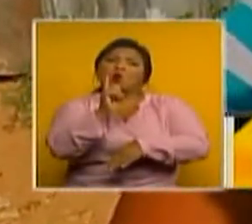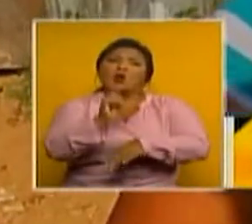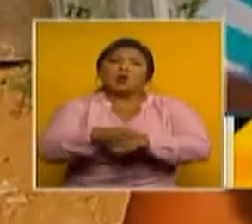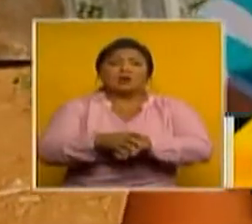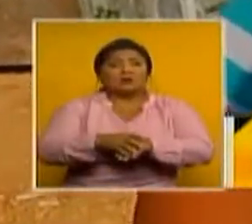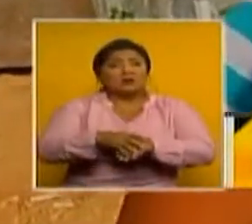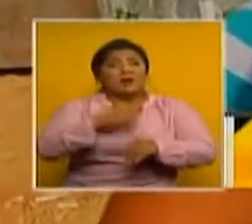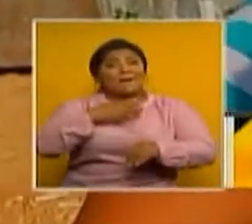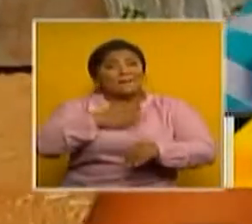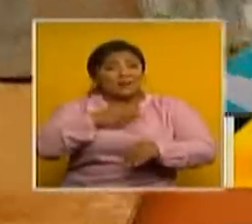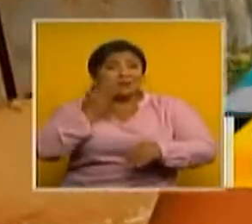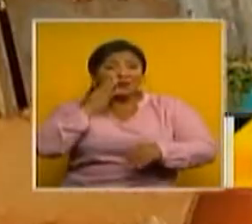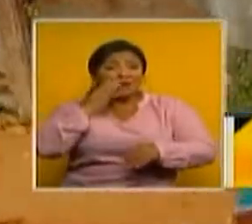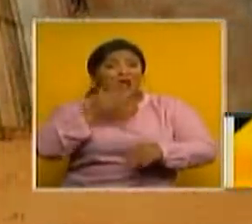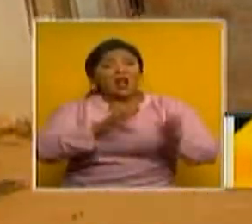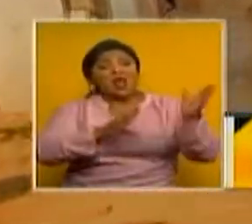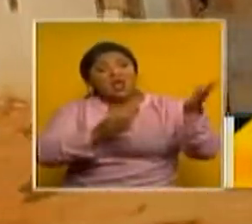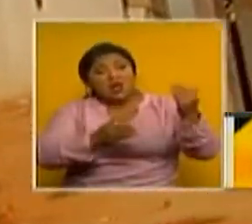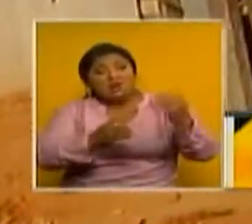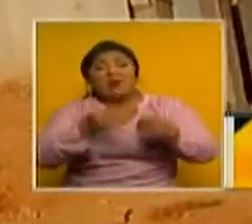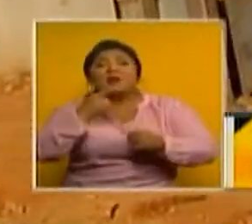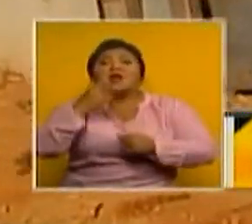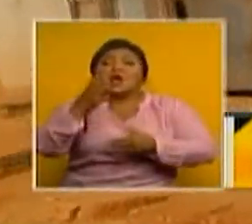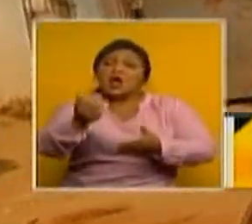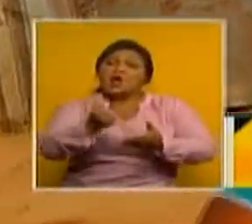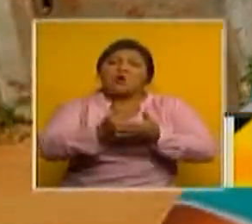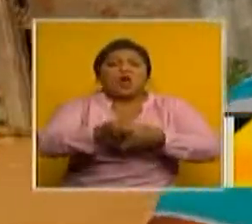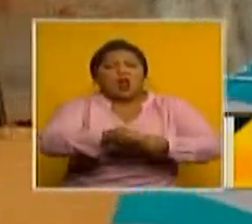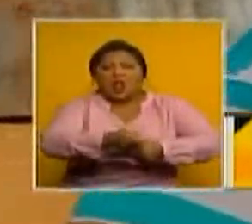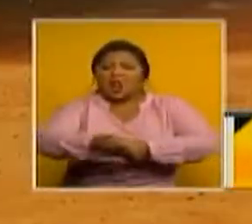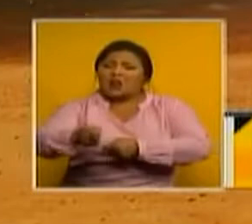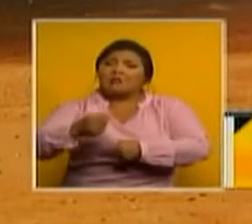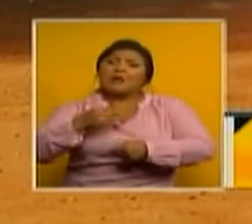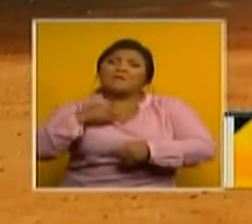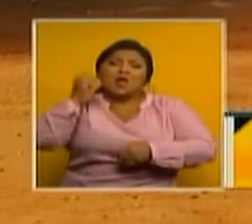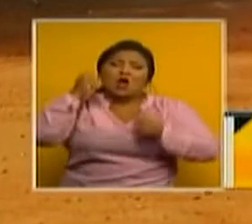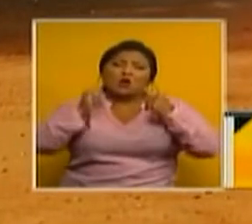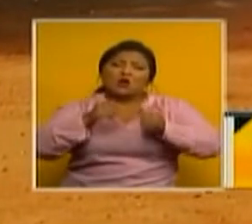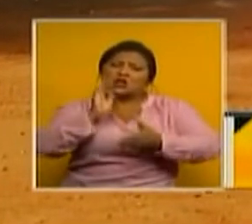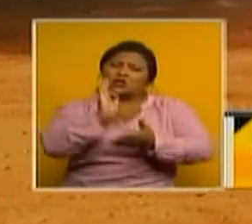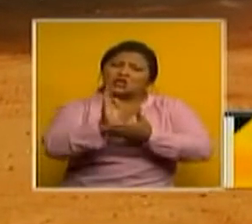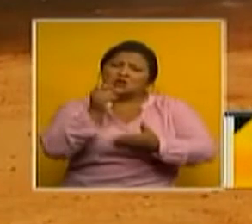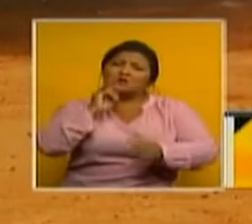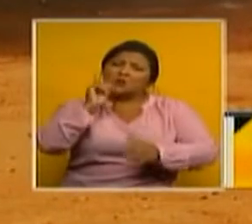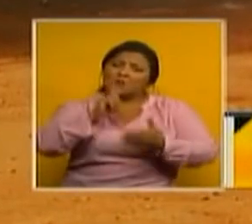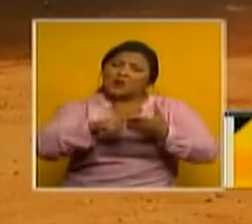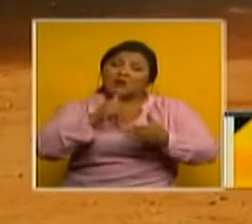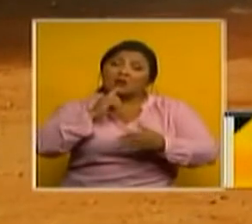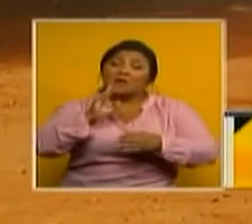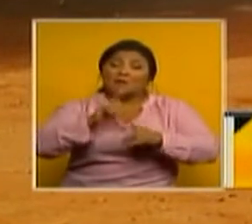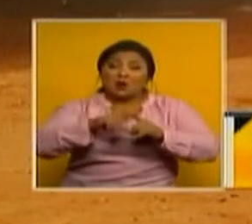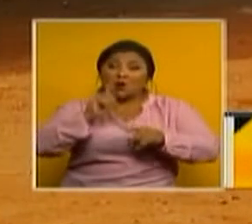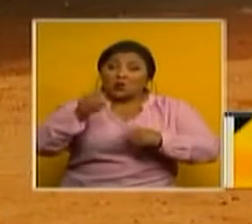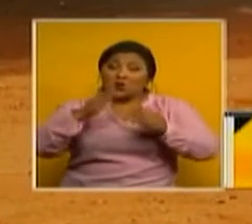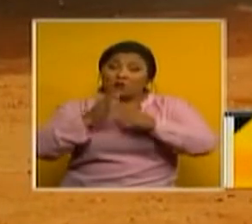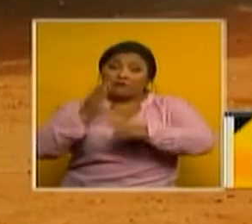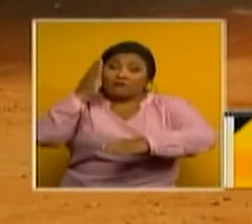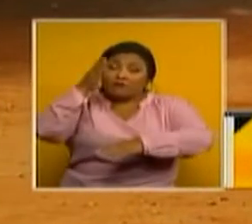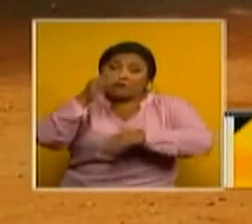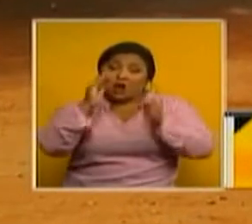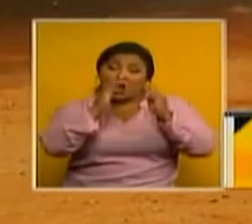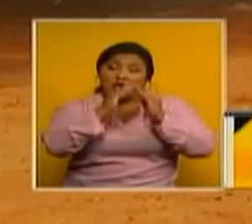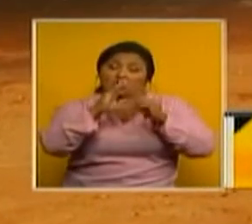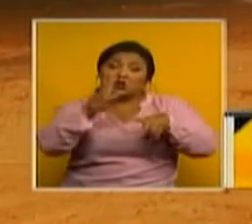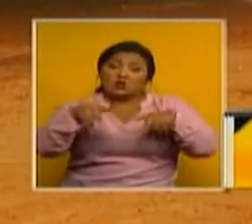sí a mi mami la llamaba para que ayude a limpiar mi abuela es testigo y tras nuestro arribo a la vivienda donde habitaba la menor